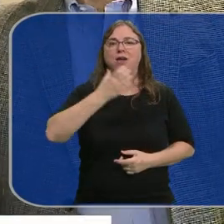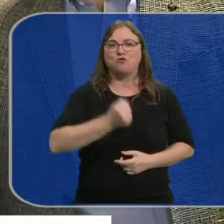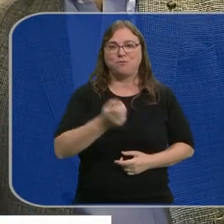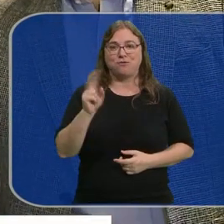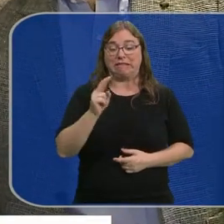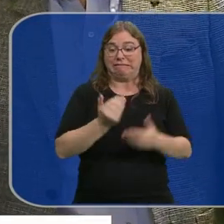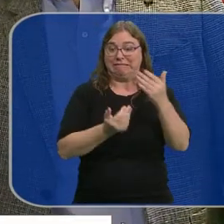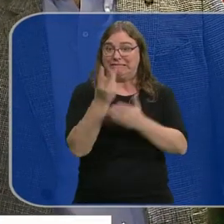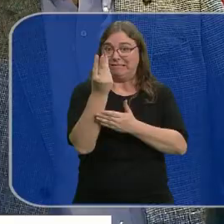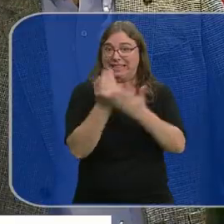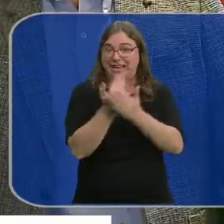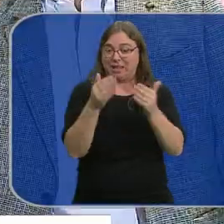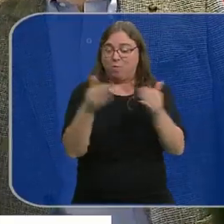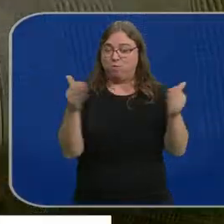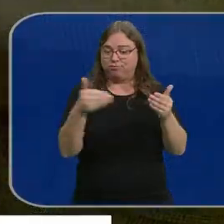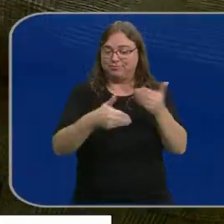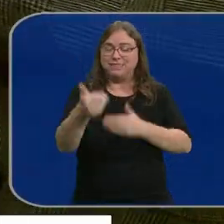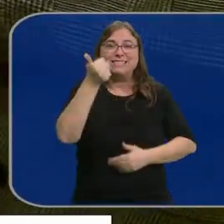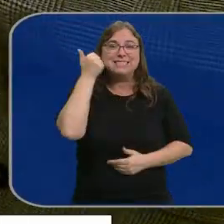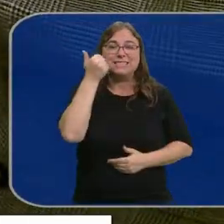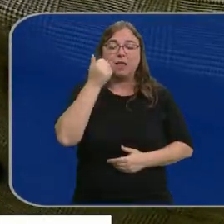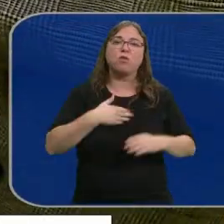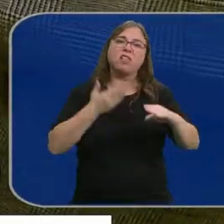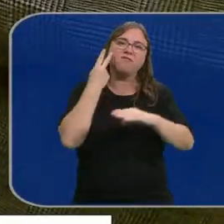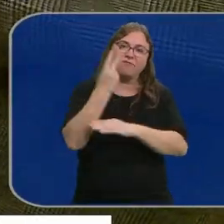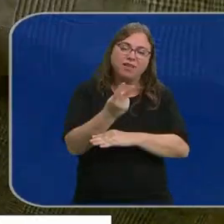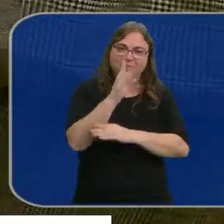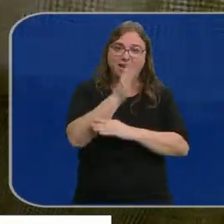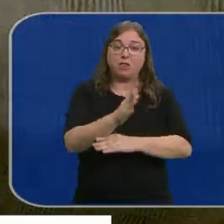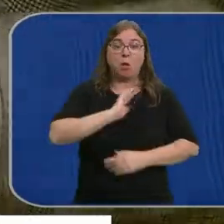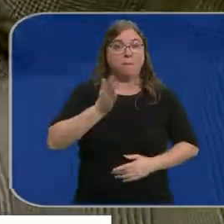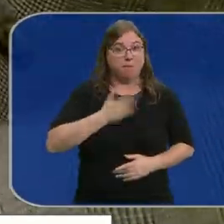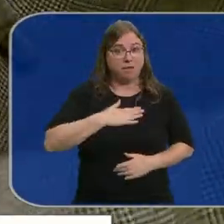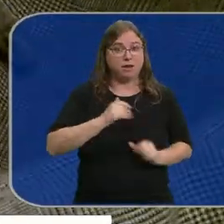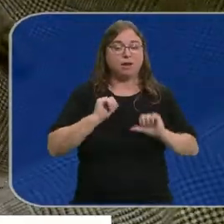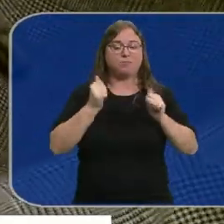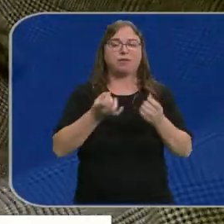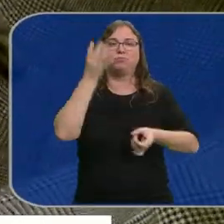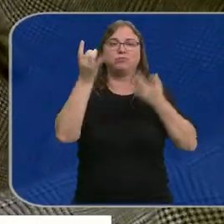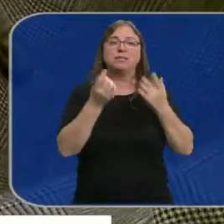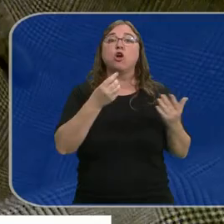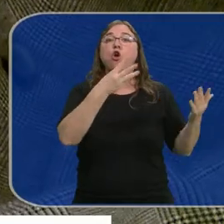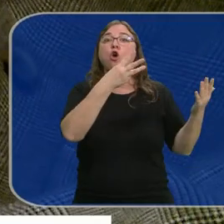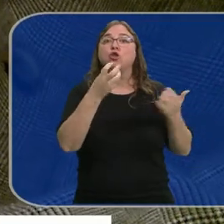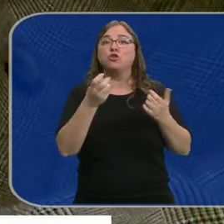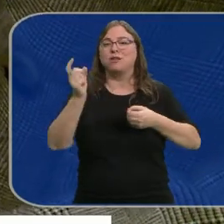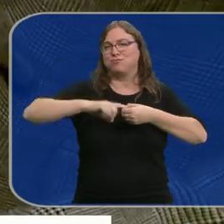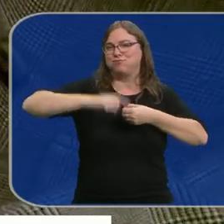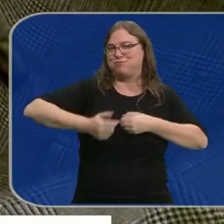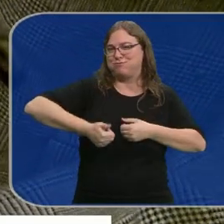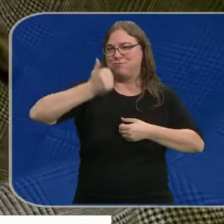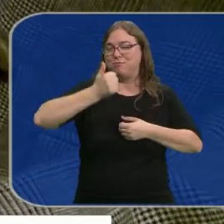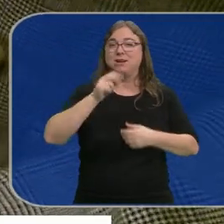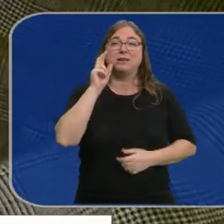solo tres días de la gala de inauguración que será el sábado y que podrán ver aquí en directo. Mañana mismo empiezan las actividades. Habrá más de 800 invitados